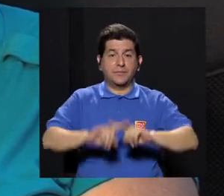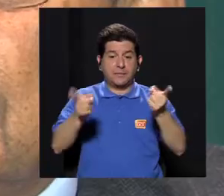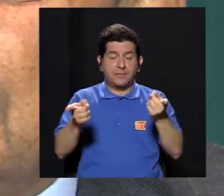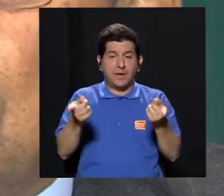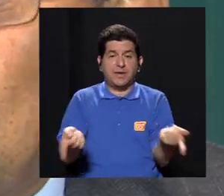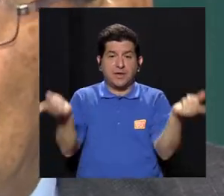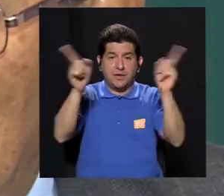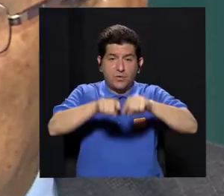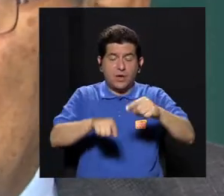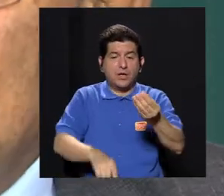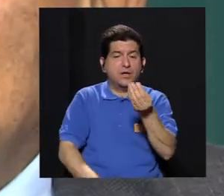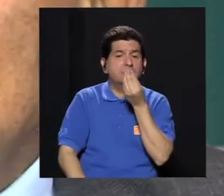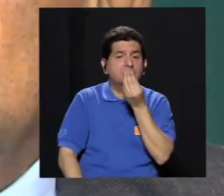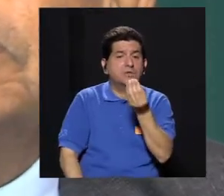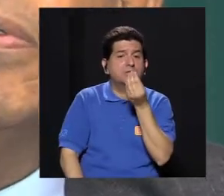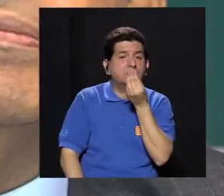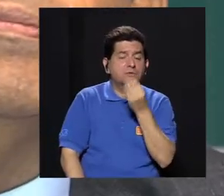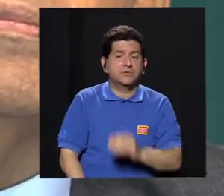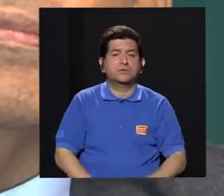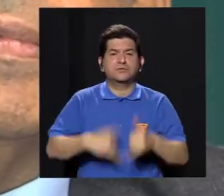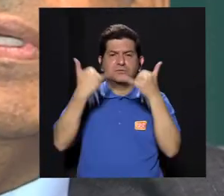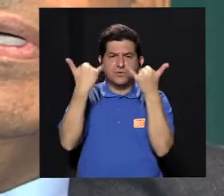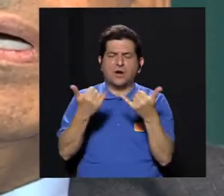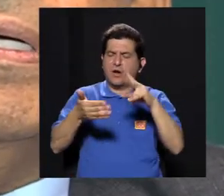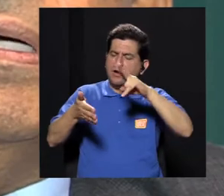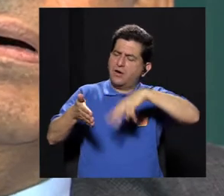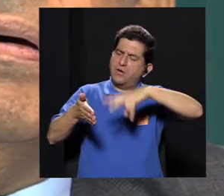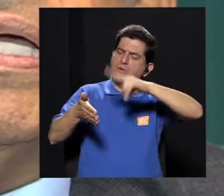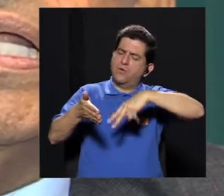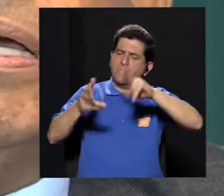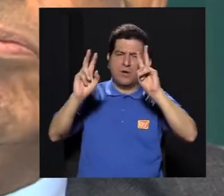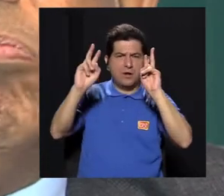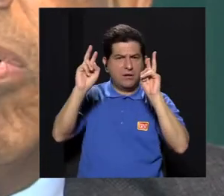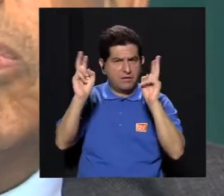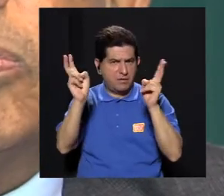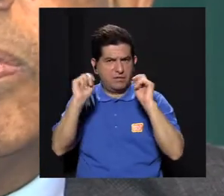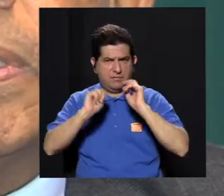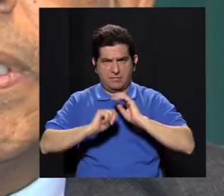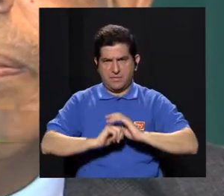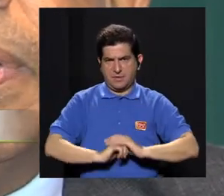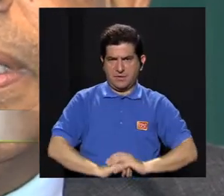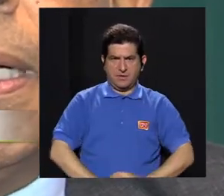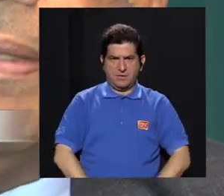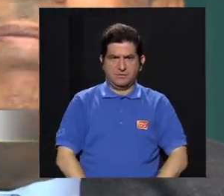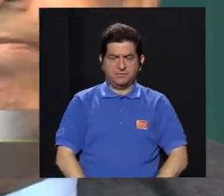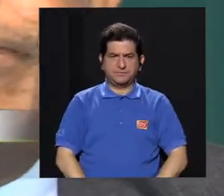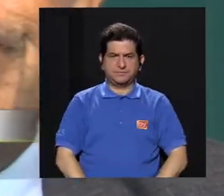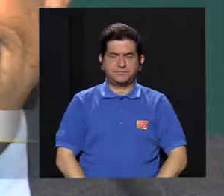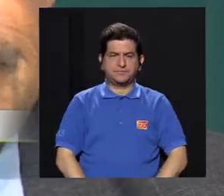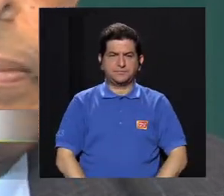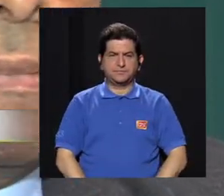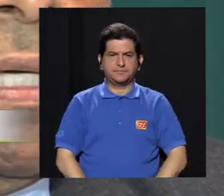profesión. Pero en el caso de nutrición, ahora que leo un poco sobre el tema de